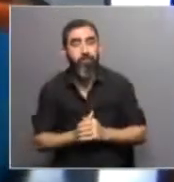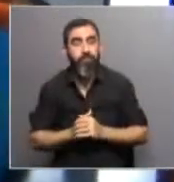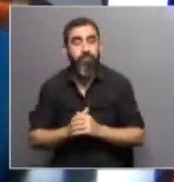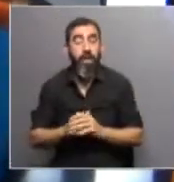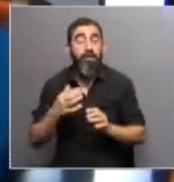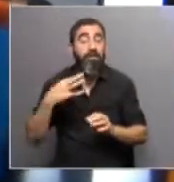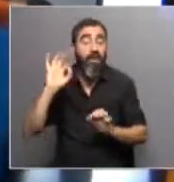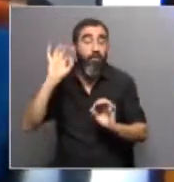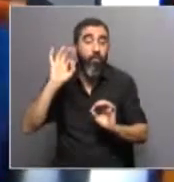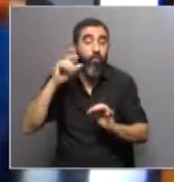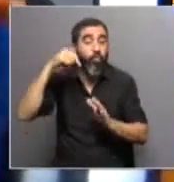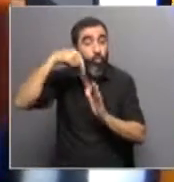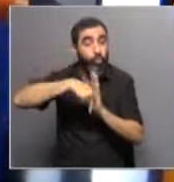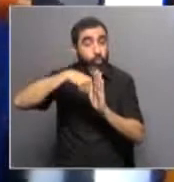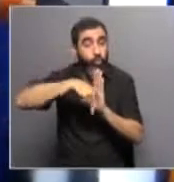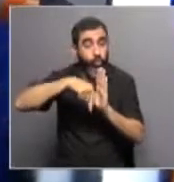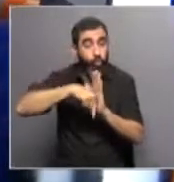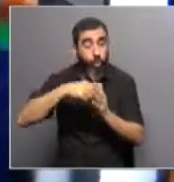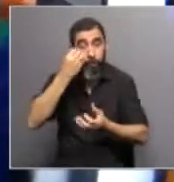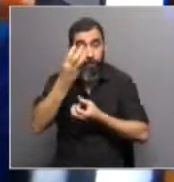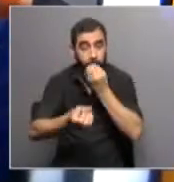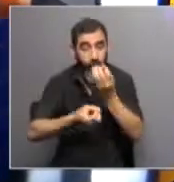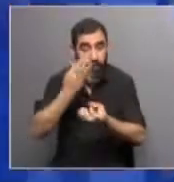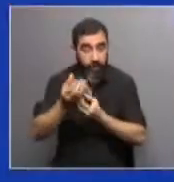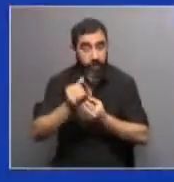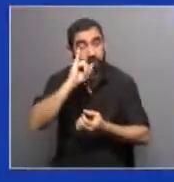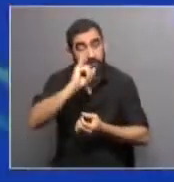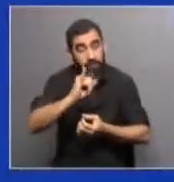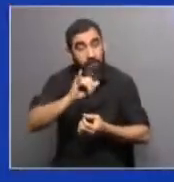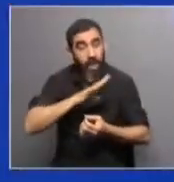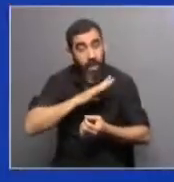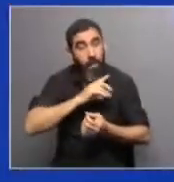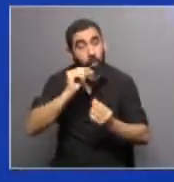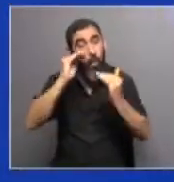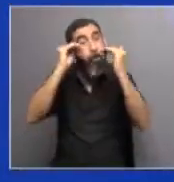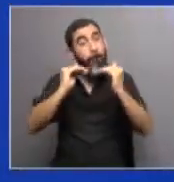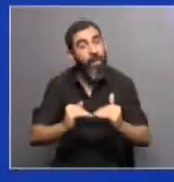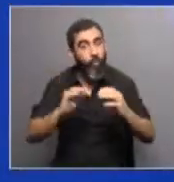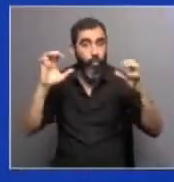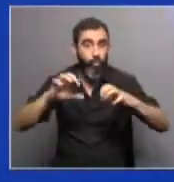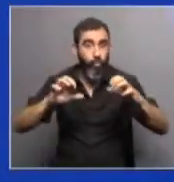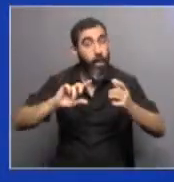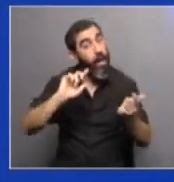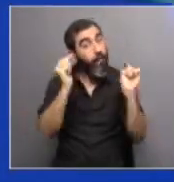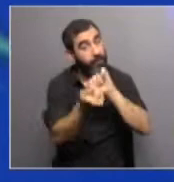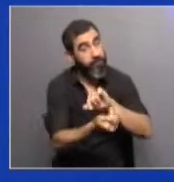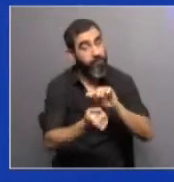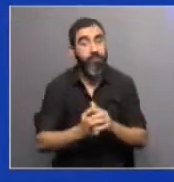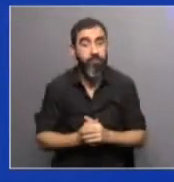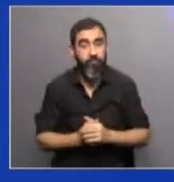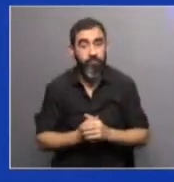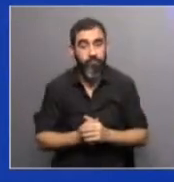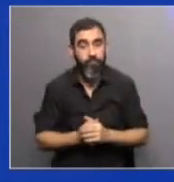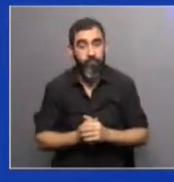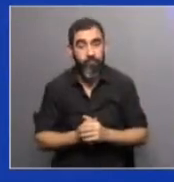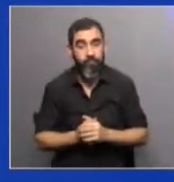excepto en la región sur, en primavera, donde en realidad hay una tendencia a la disminución en lugar de aumento. Entonces, de vuelta,